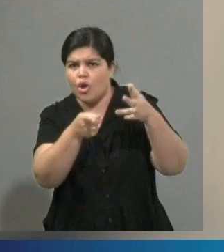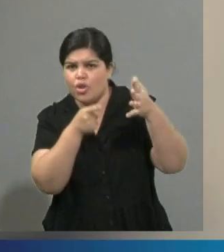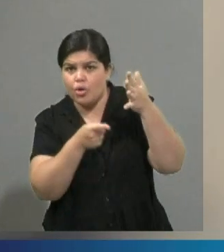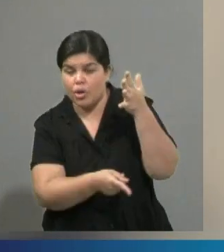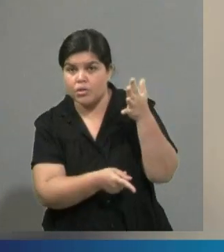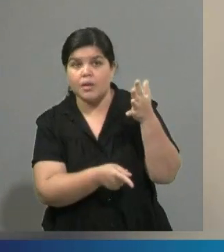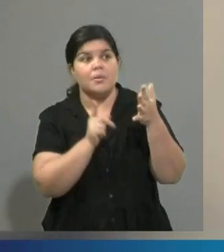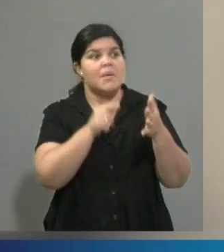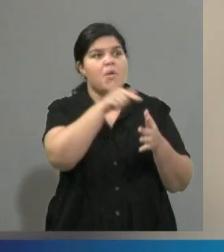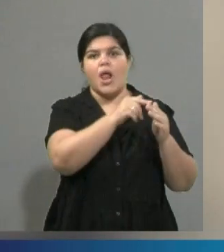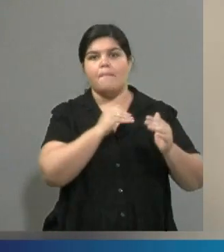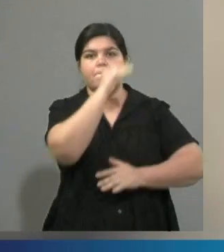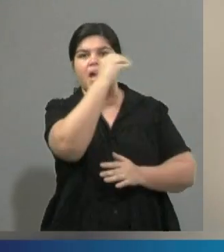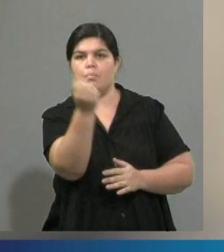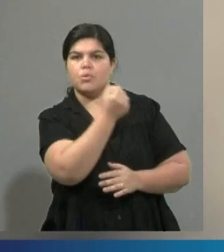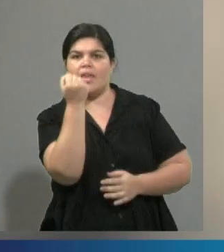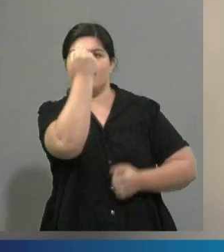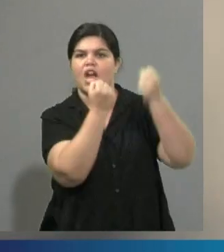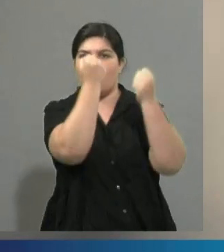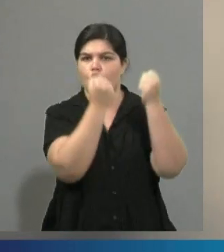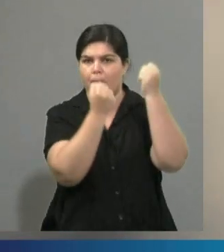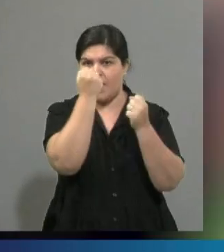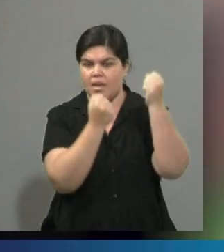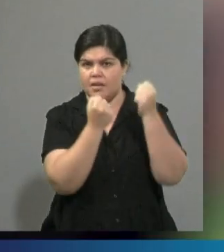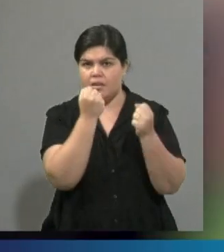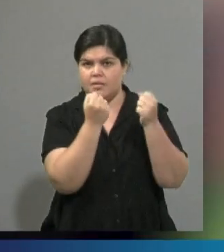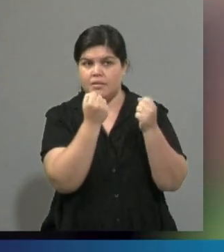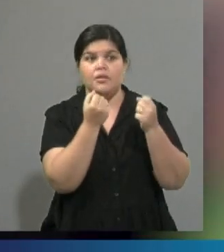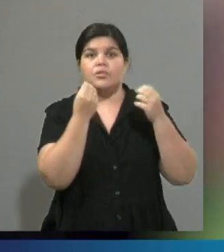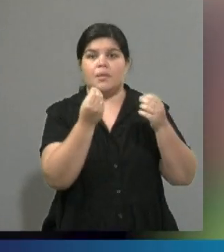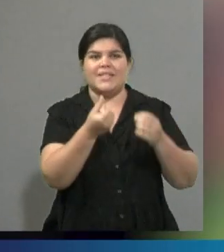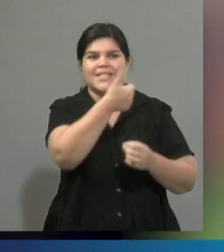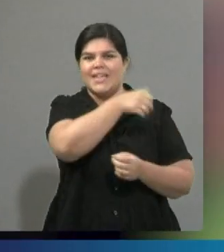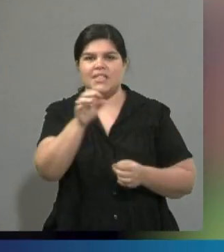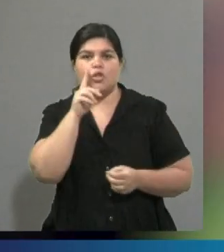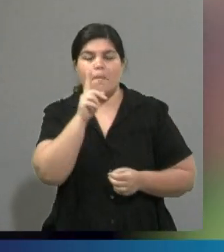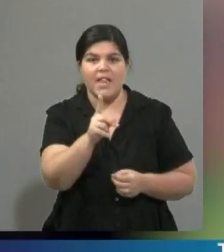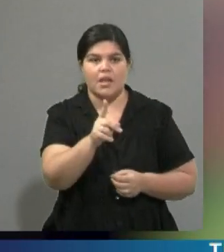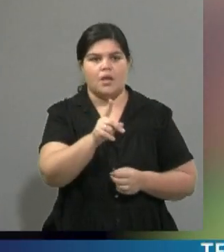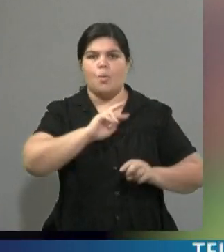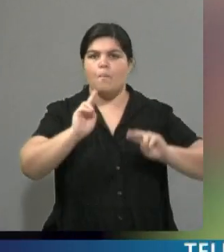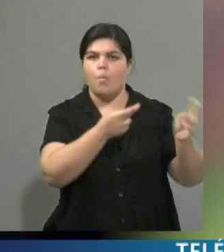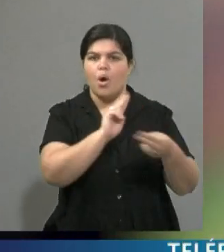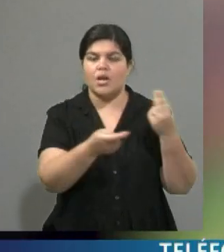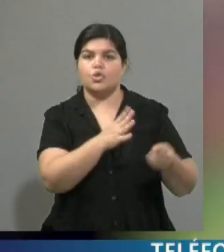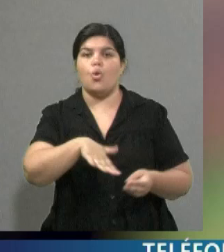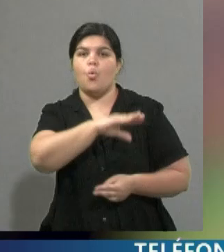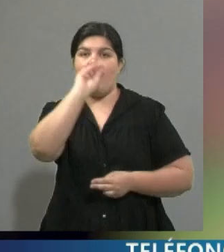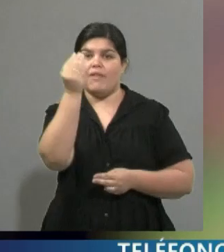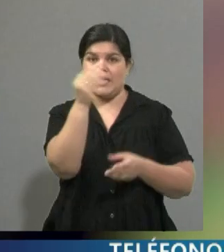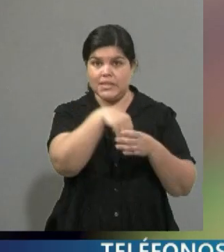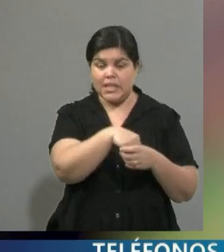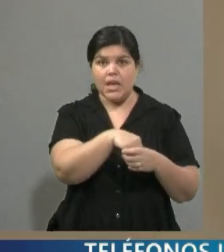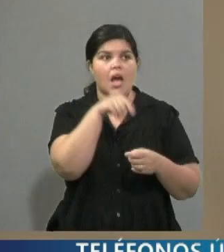la economía. Lo que ha hecho es que estos más de 600.000 fallecidos producto de la pandemia en Brasil se han acelerado